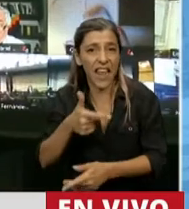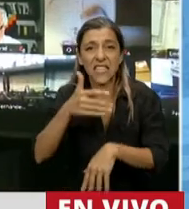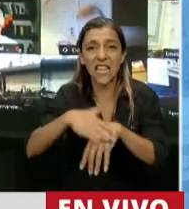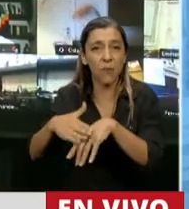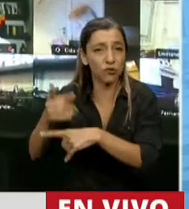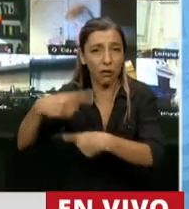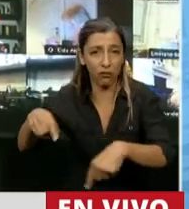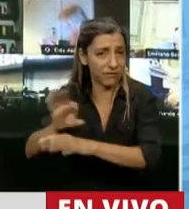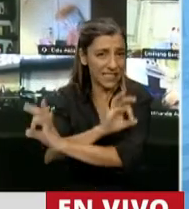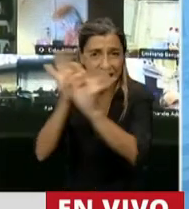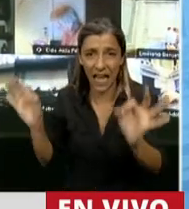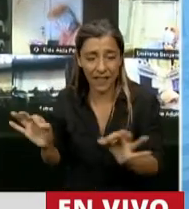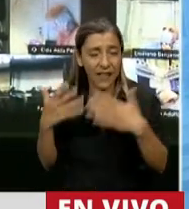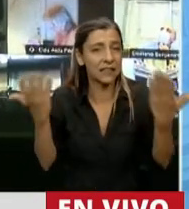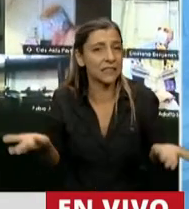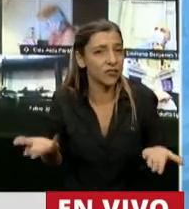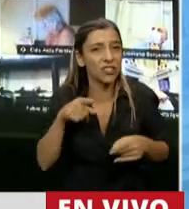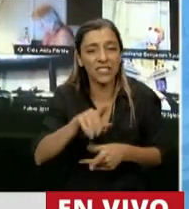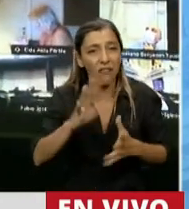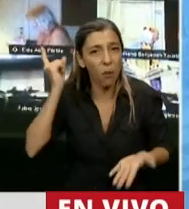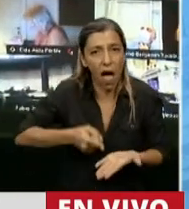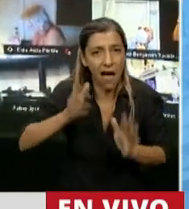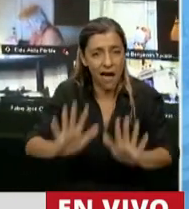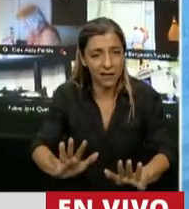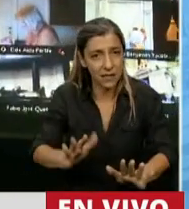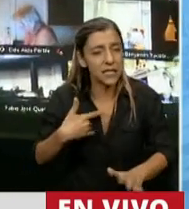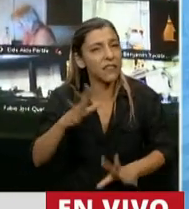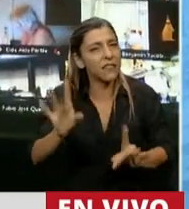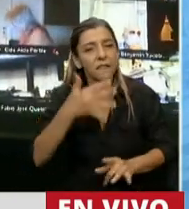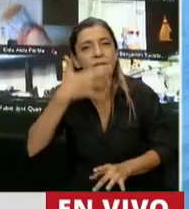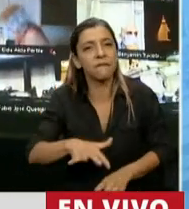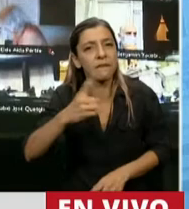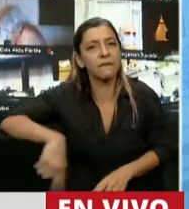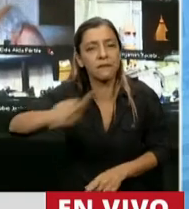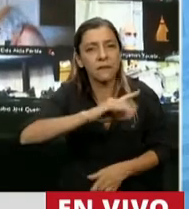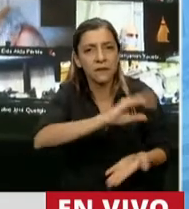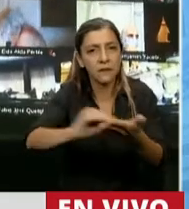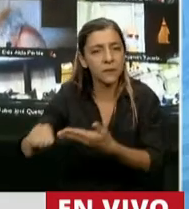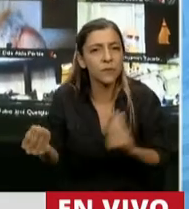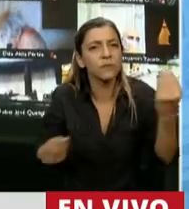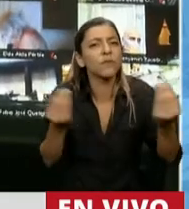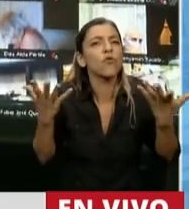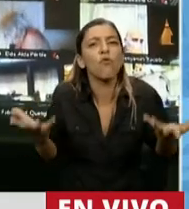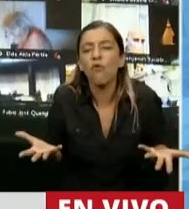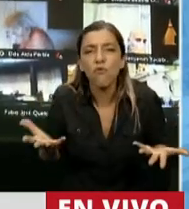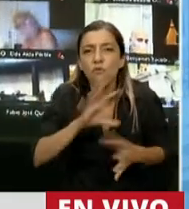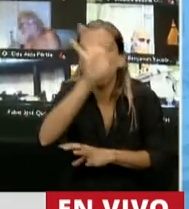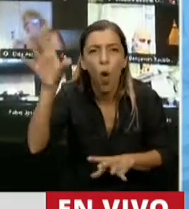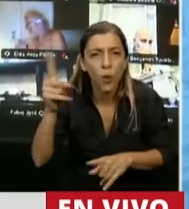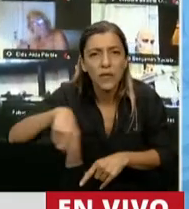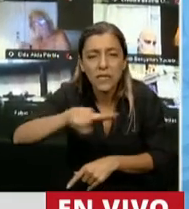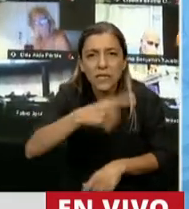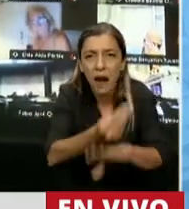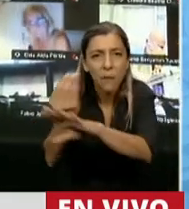imposible conseguir presidente cuesta comprender como los diputados y las diputadas de las demás provincias pueden